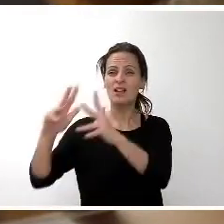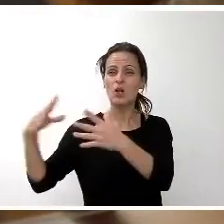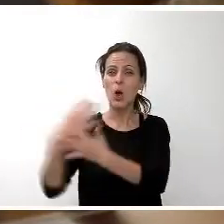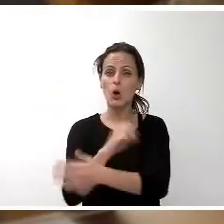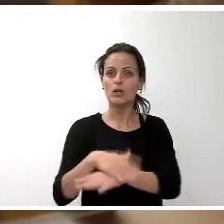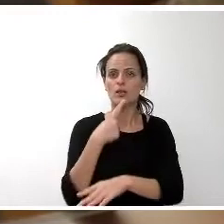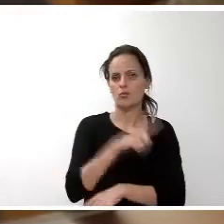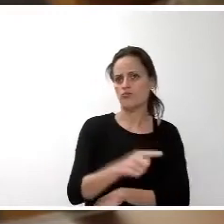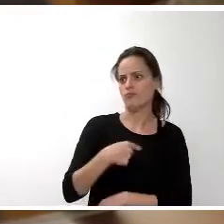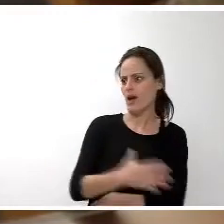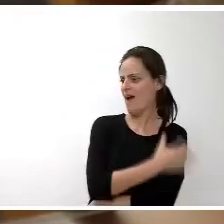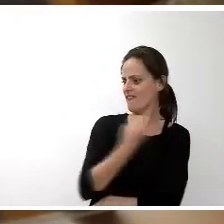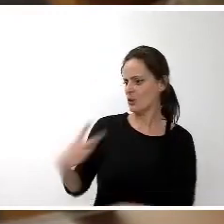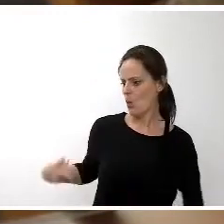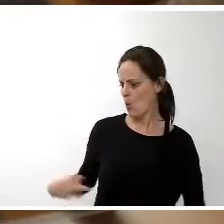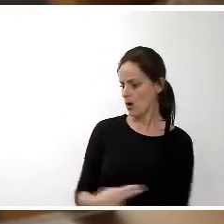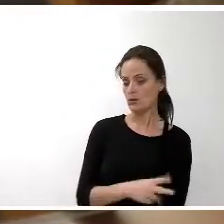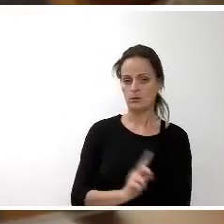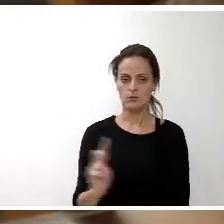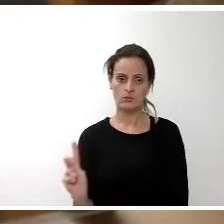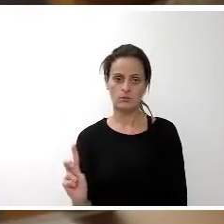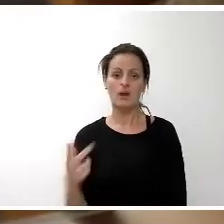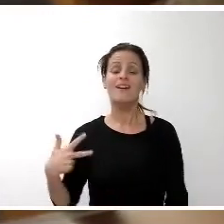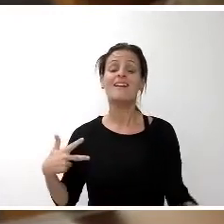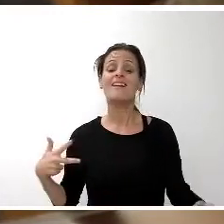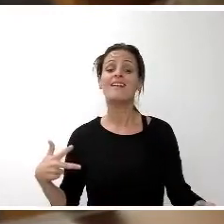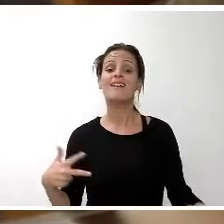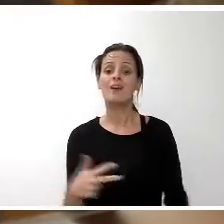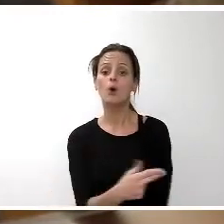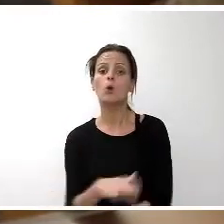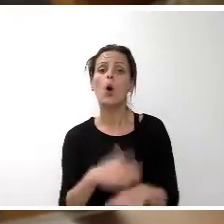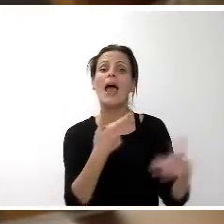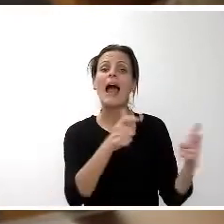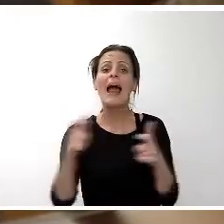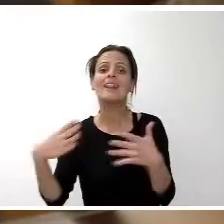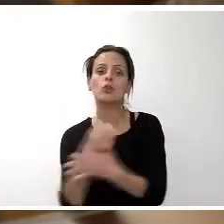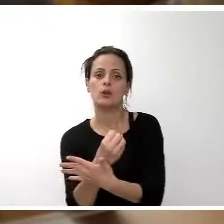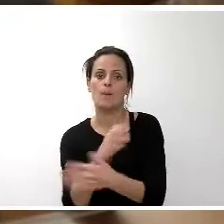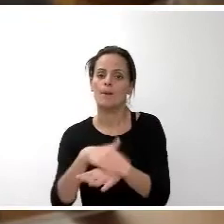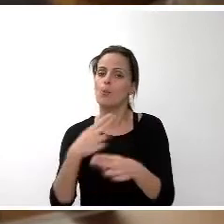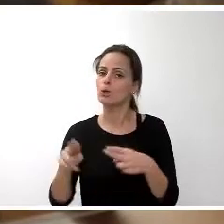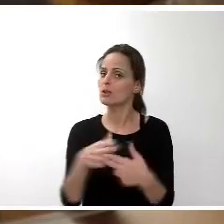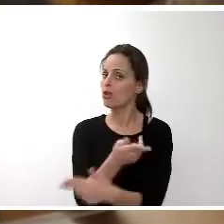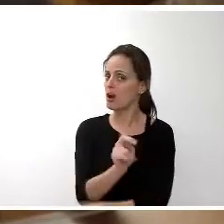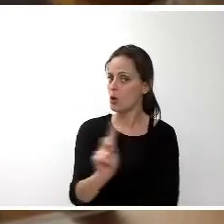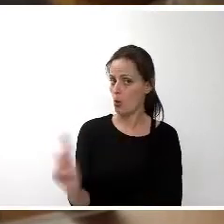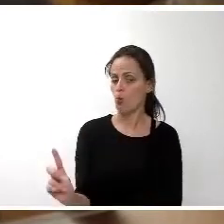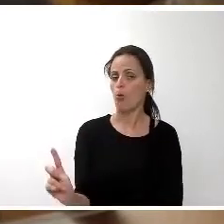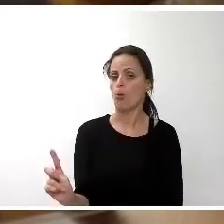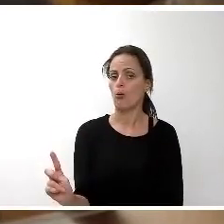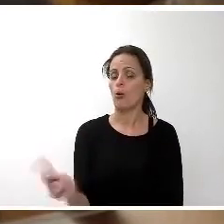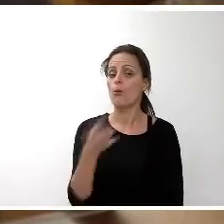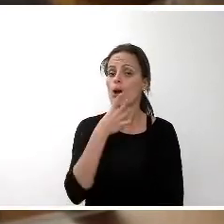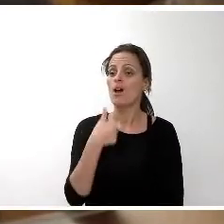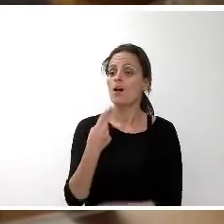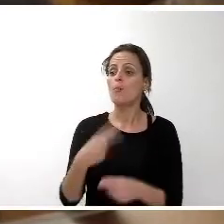cabildo no recortó. Este cabildo recortó en todas sus áreas, menos en políticas sociales. En políticas que tenían